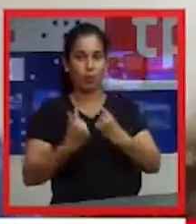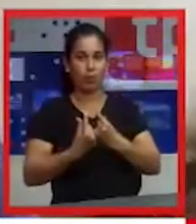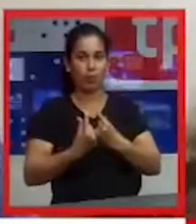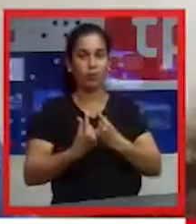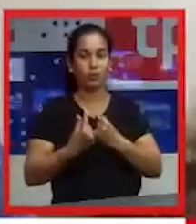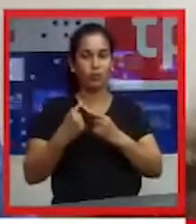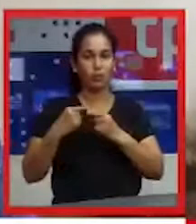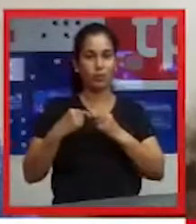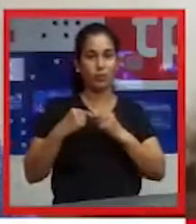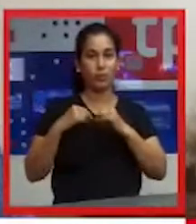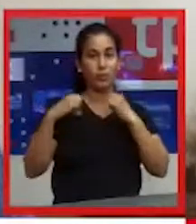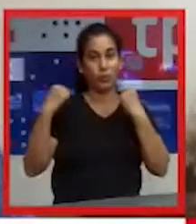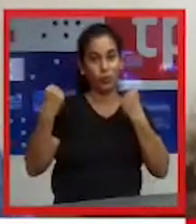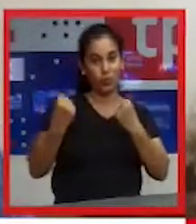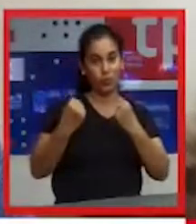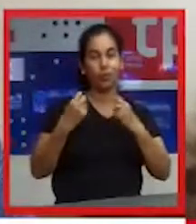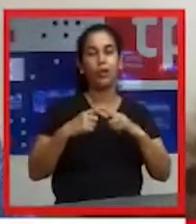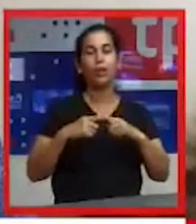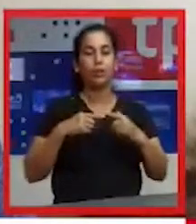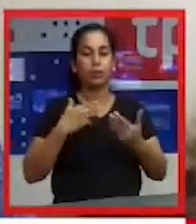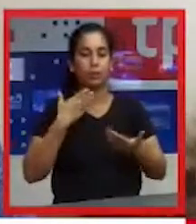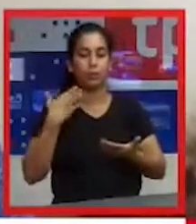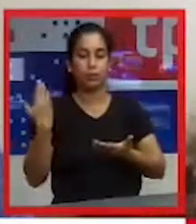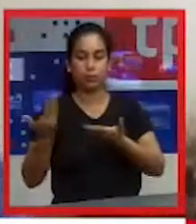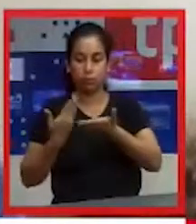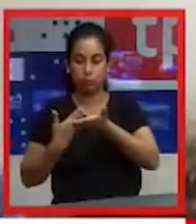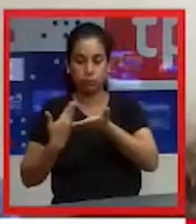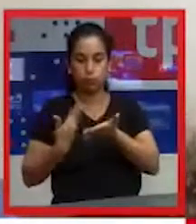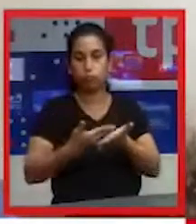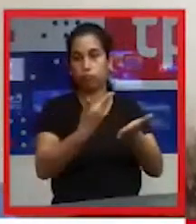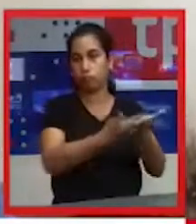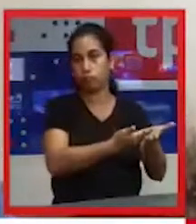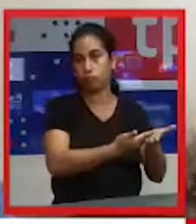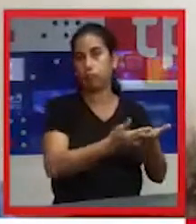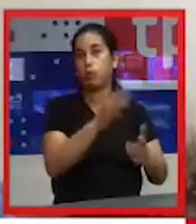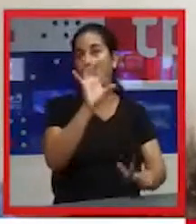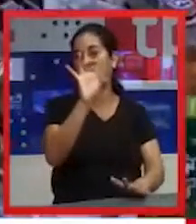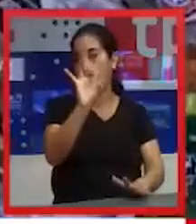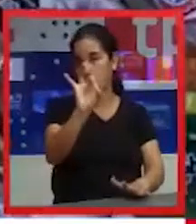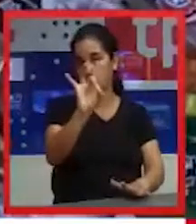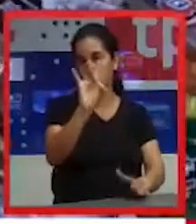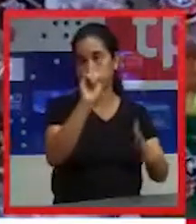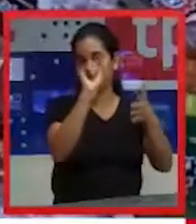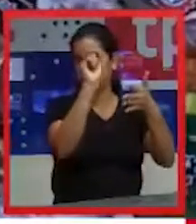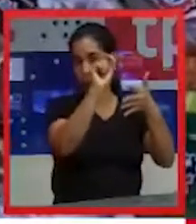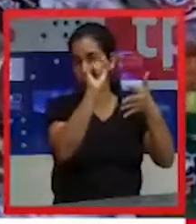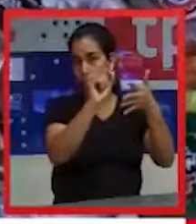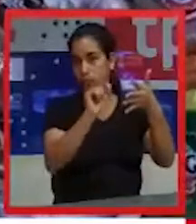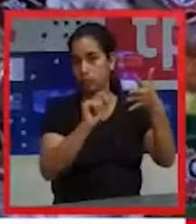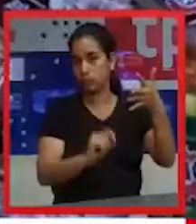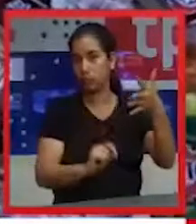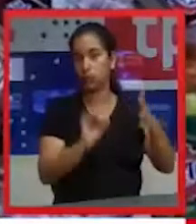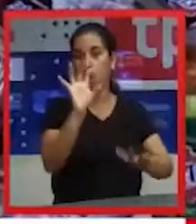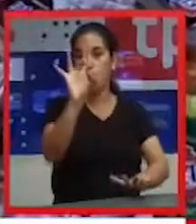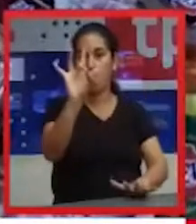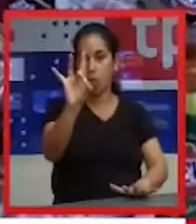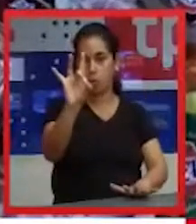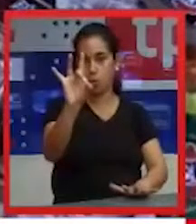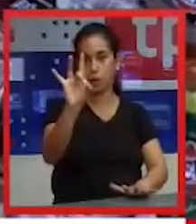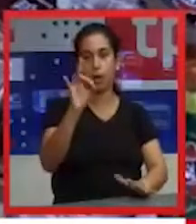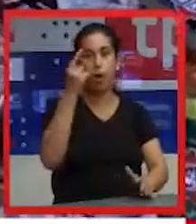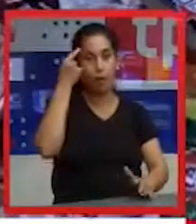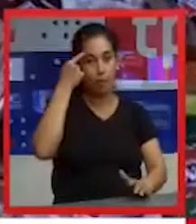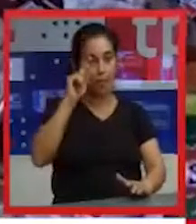estamos planteando ocho puntos aquí a la comisión para que sean